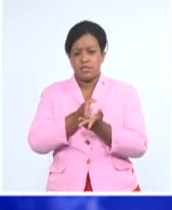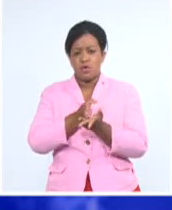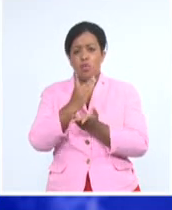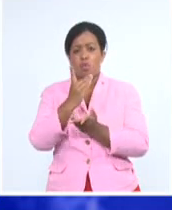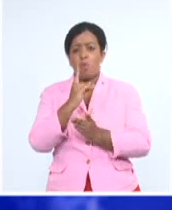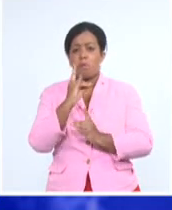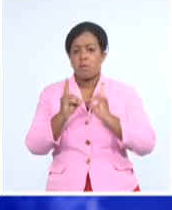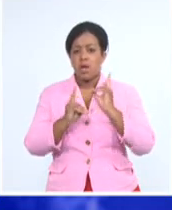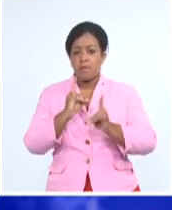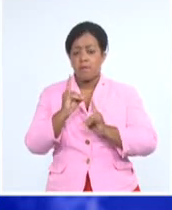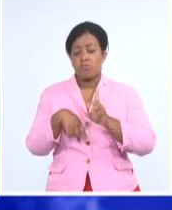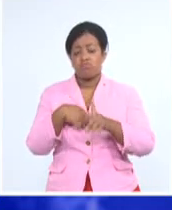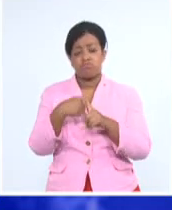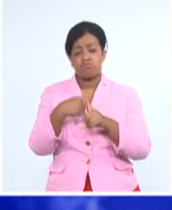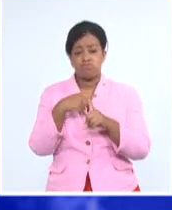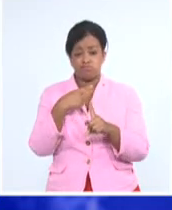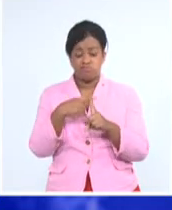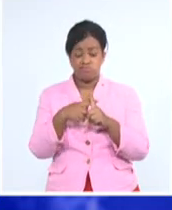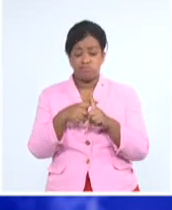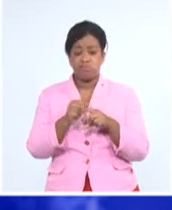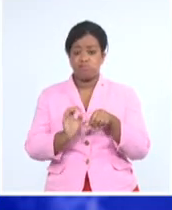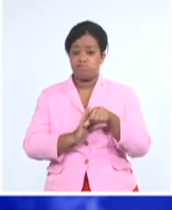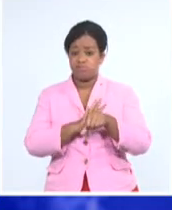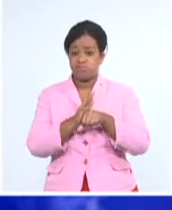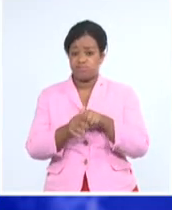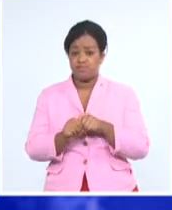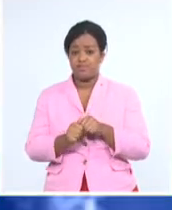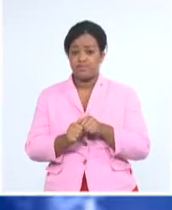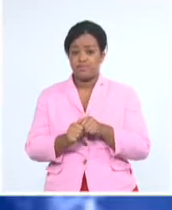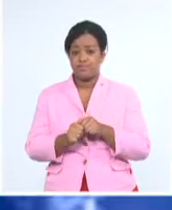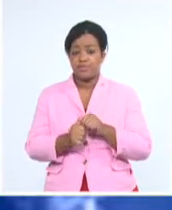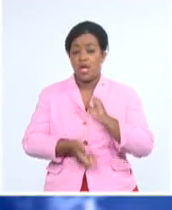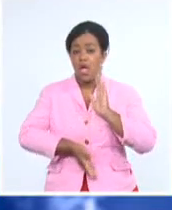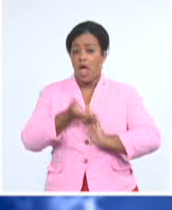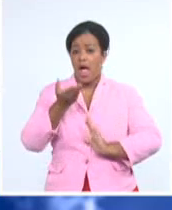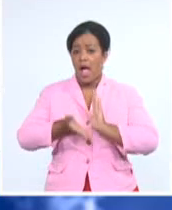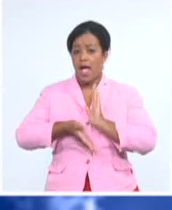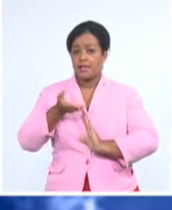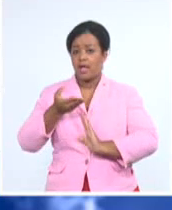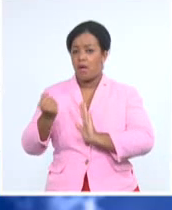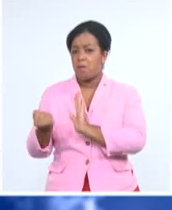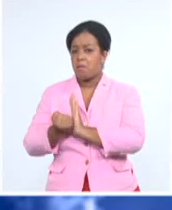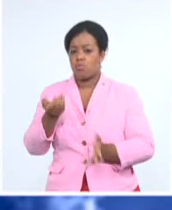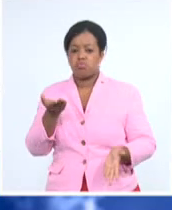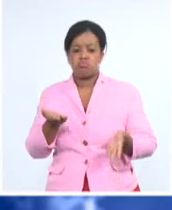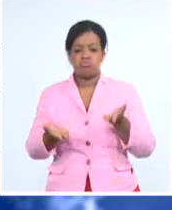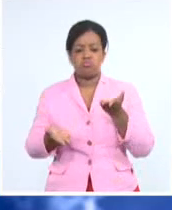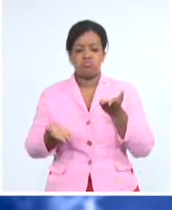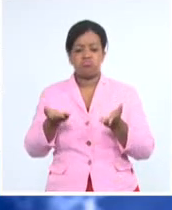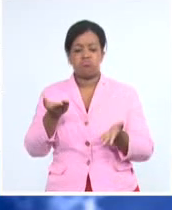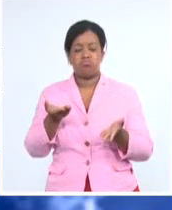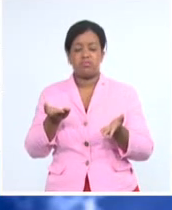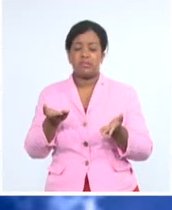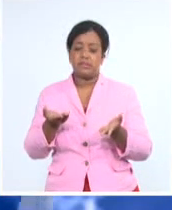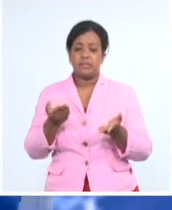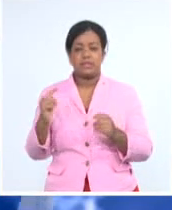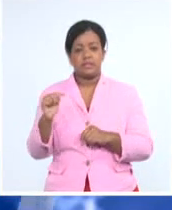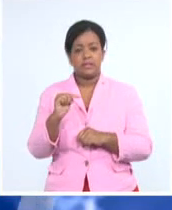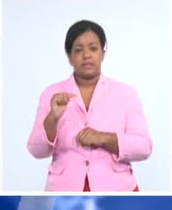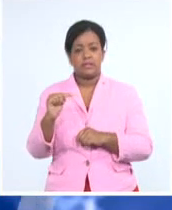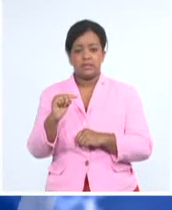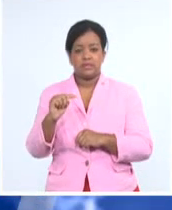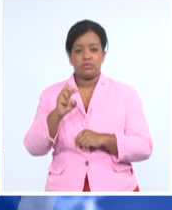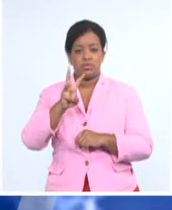positivo. El balance de altas con respecto a confirmados fue negativo, con 39 menos que en la jornada anterior.